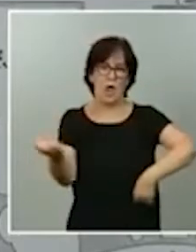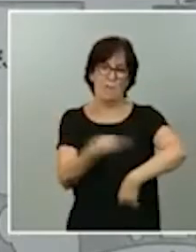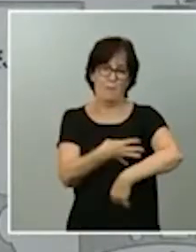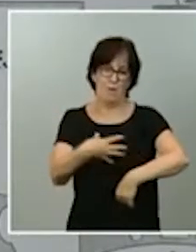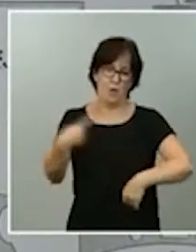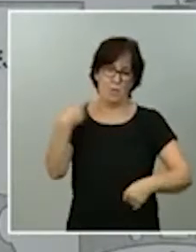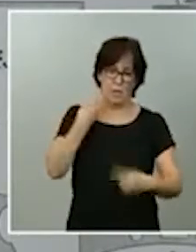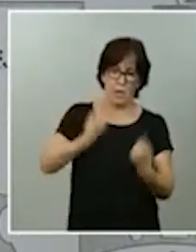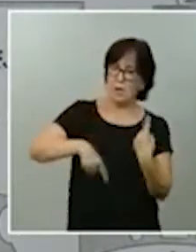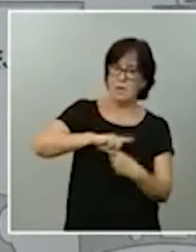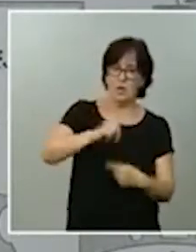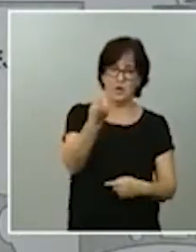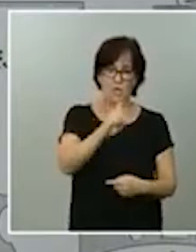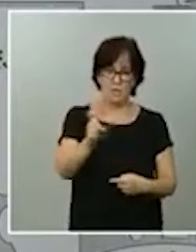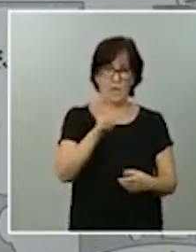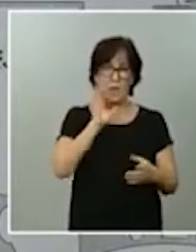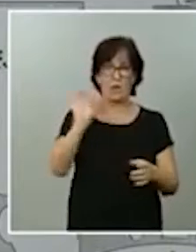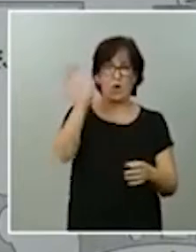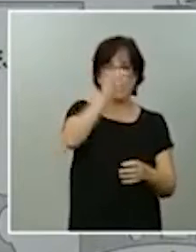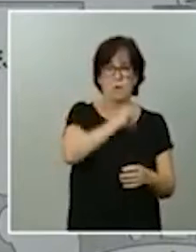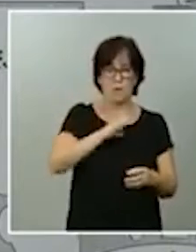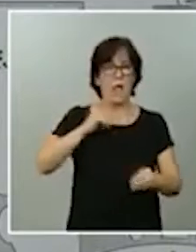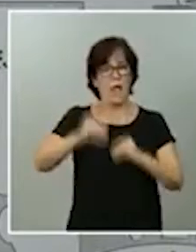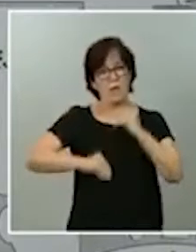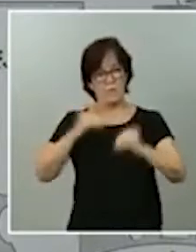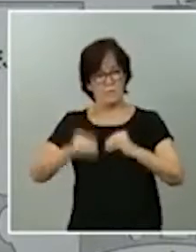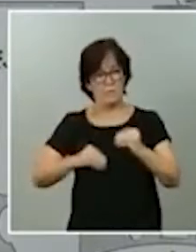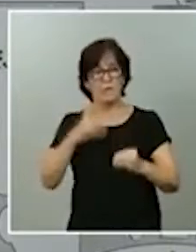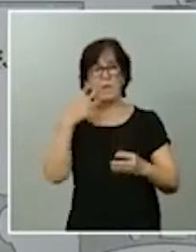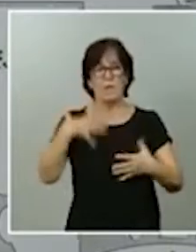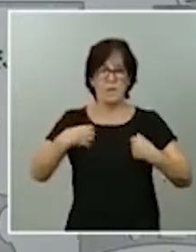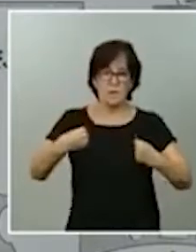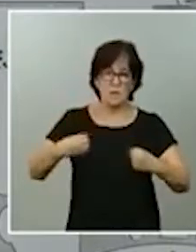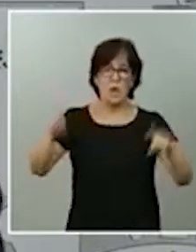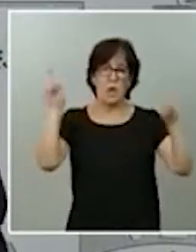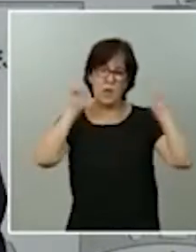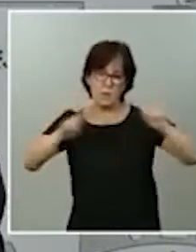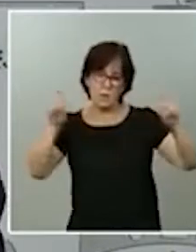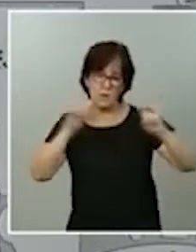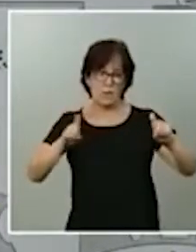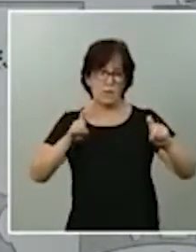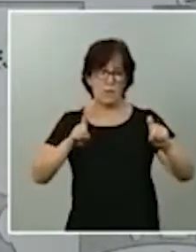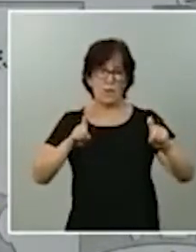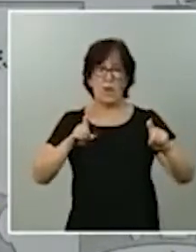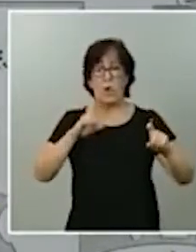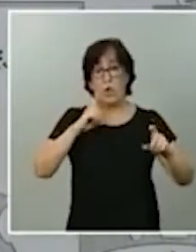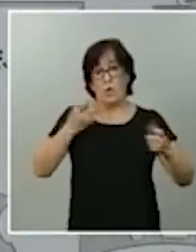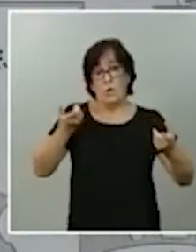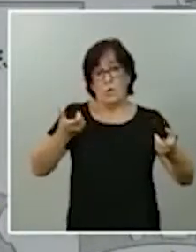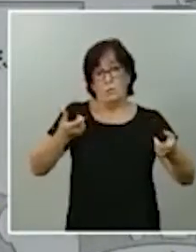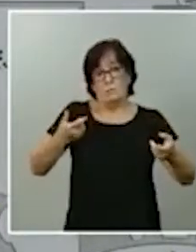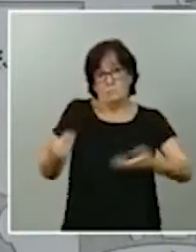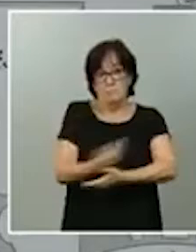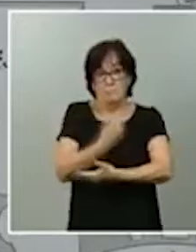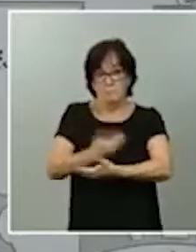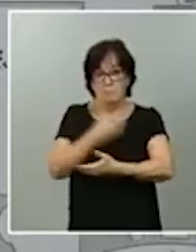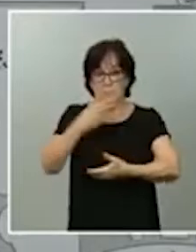reembolsable a las comunidades autónomas para hacer frente, por ejemplo, a la sanidad, a la educación o a la caída de ingresos públicos que tienen las comunidades autónomas.